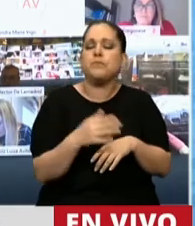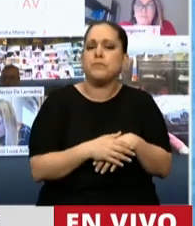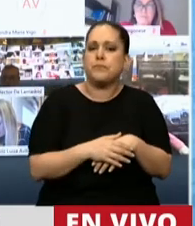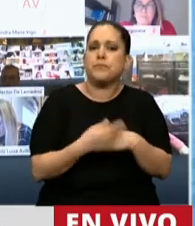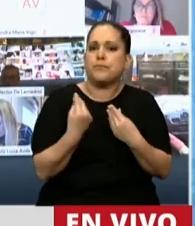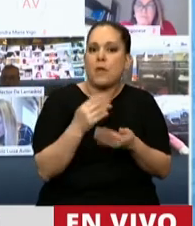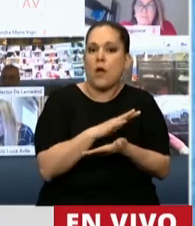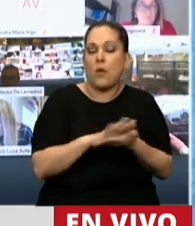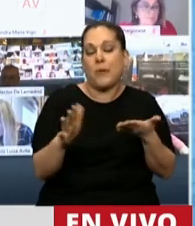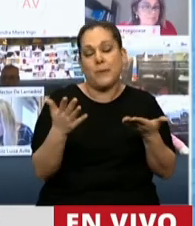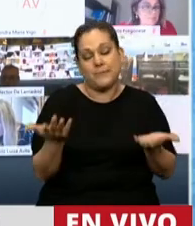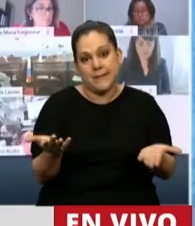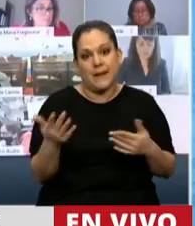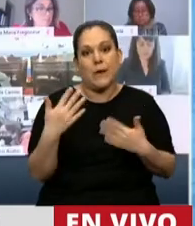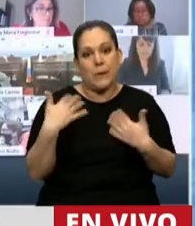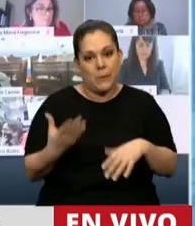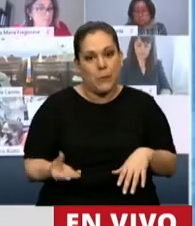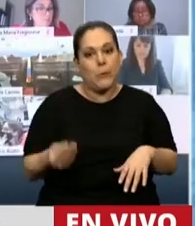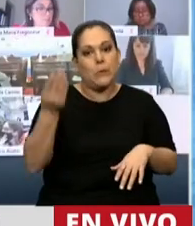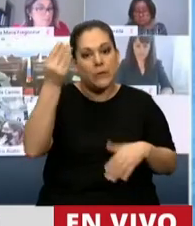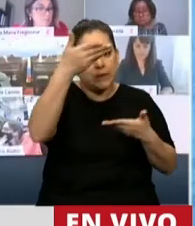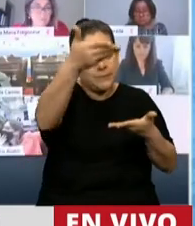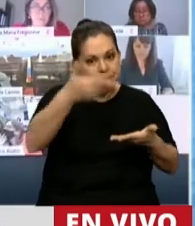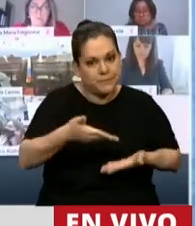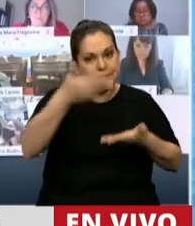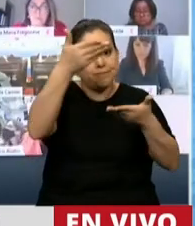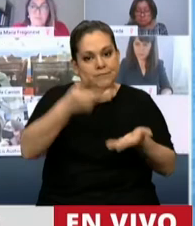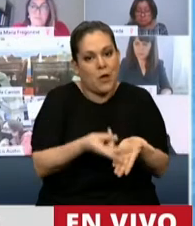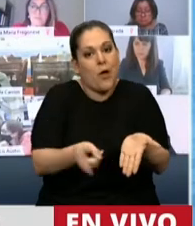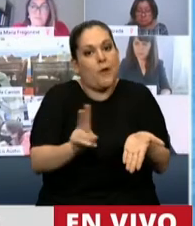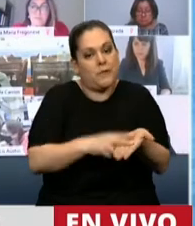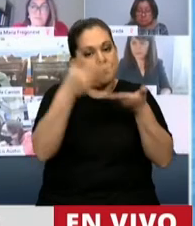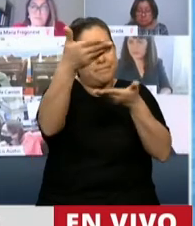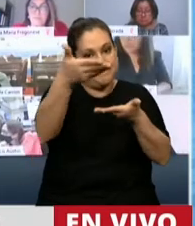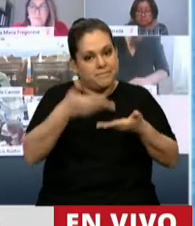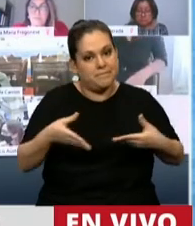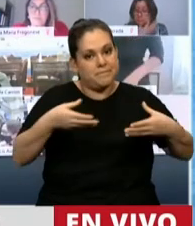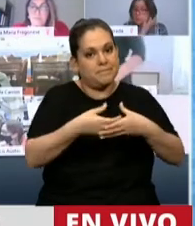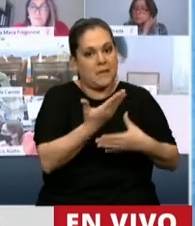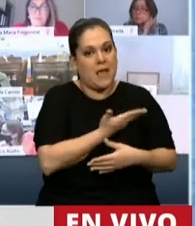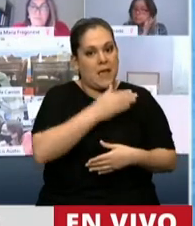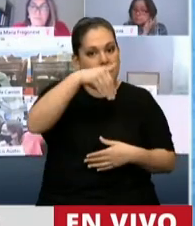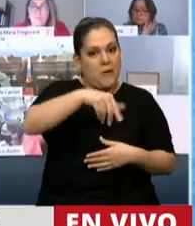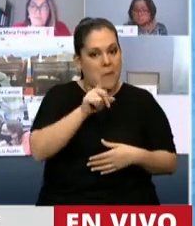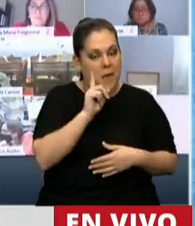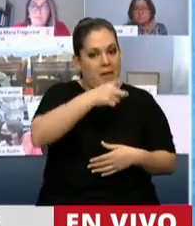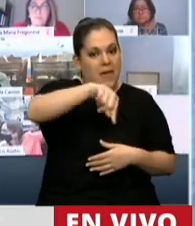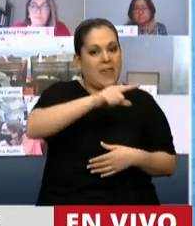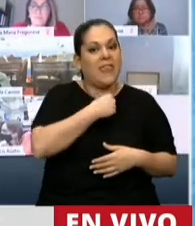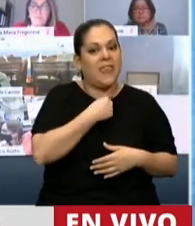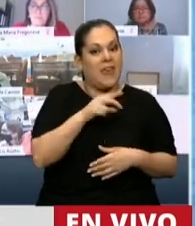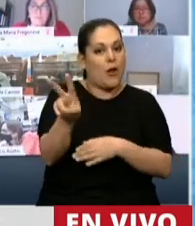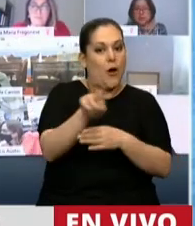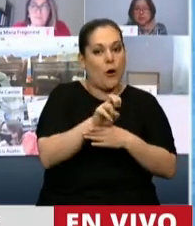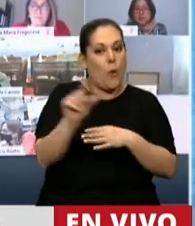recibimiento, después de tantas veces que se ha recibido al Fondo Monetario Internacional en la Argentina con una nueva misión para cobrarse el crédito